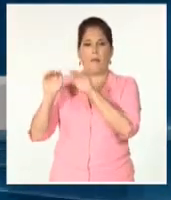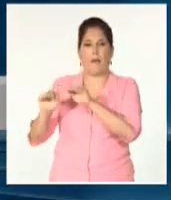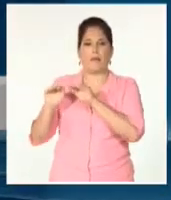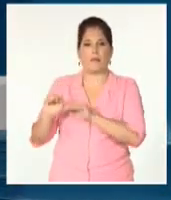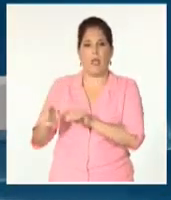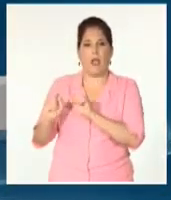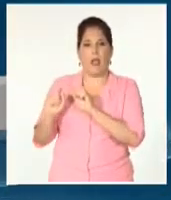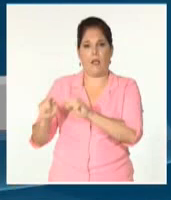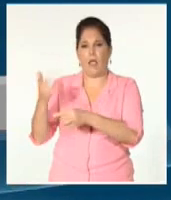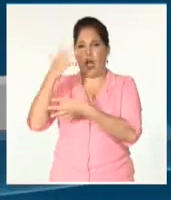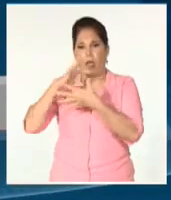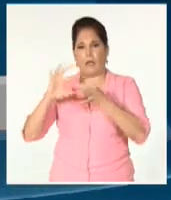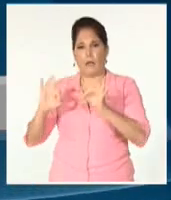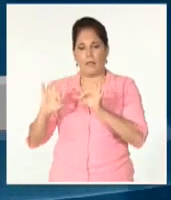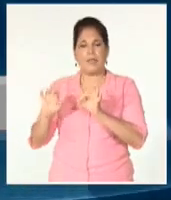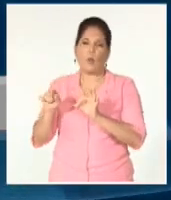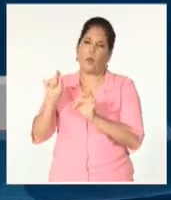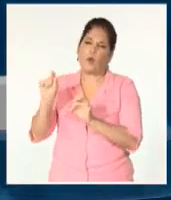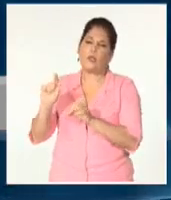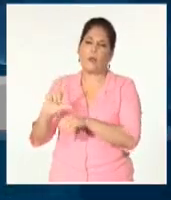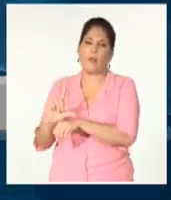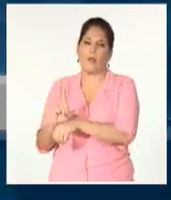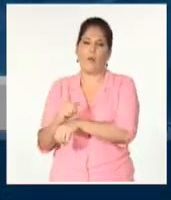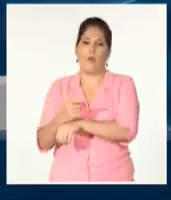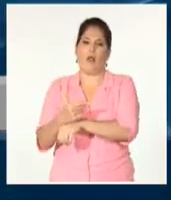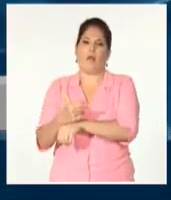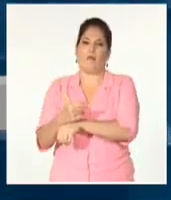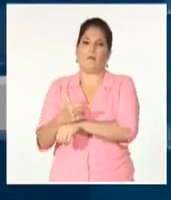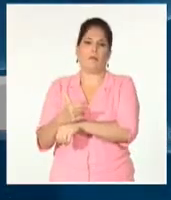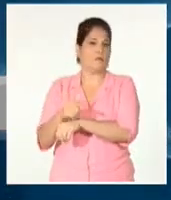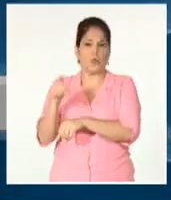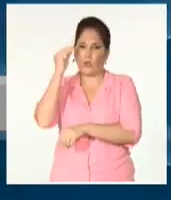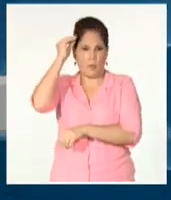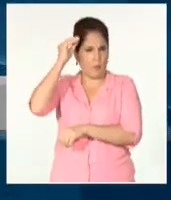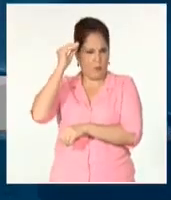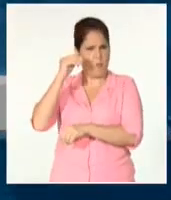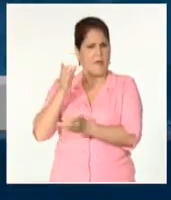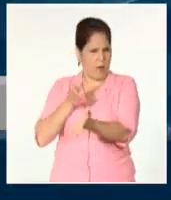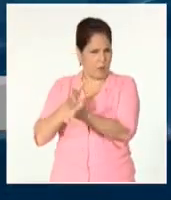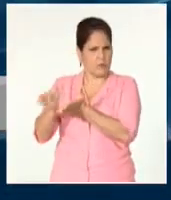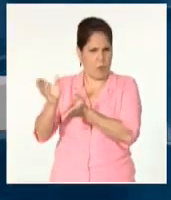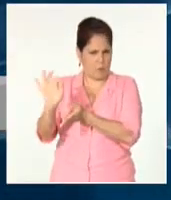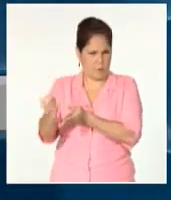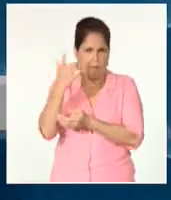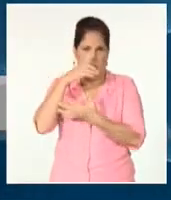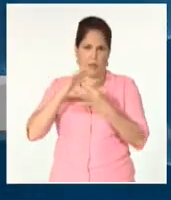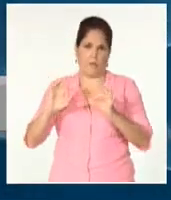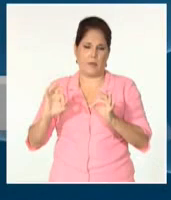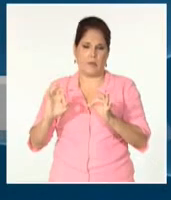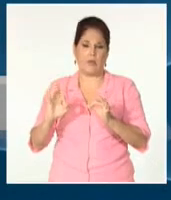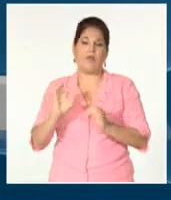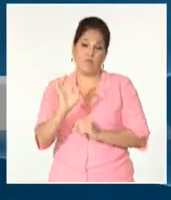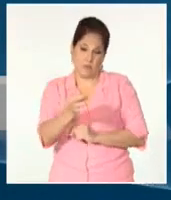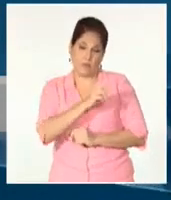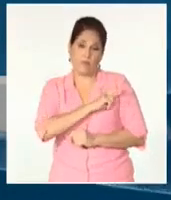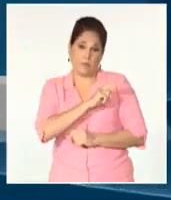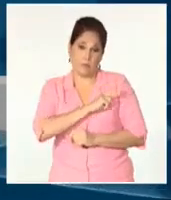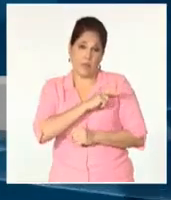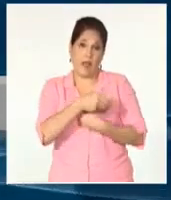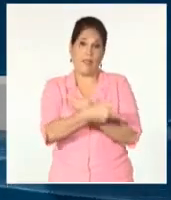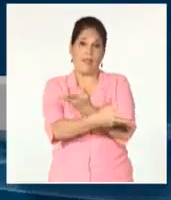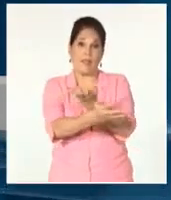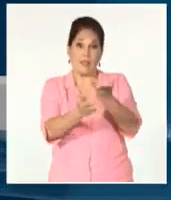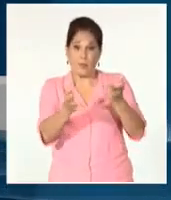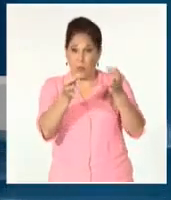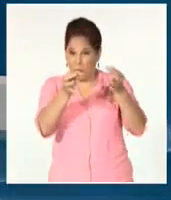y tendrá continuidad hasta que se lo repone todo en la red. Es cierto que la distribución